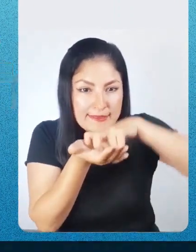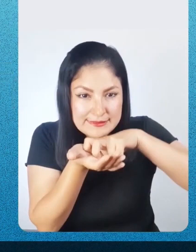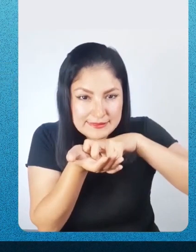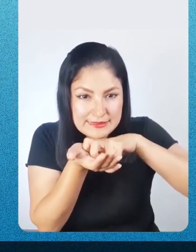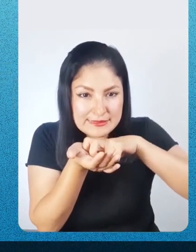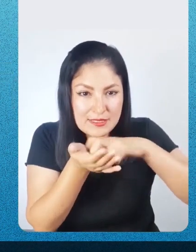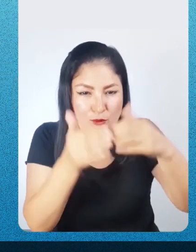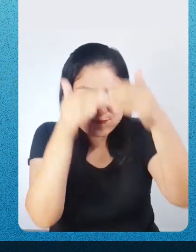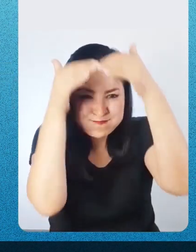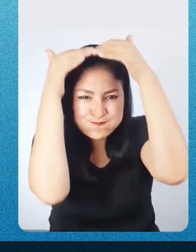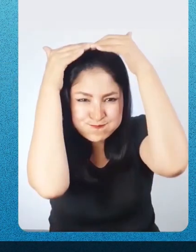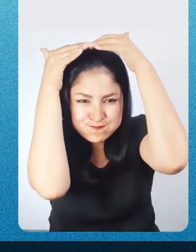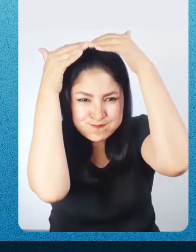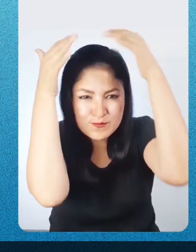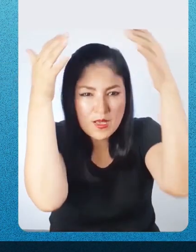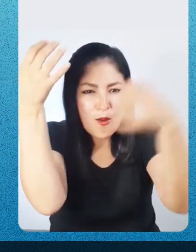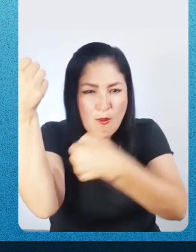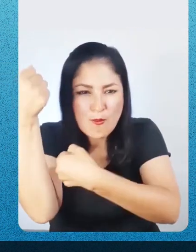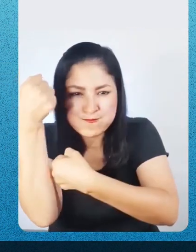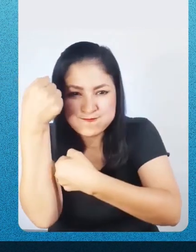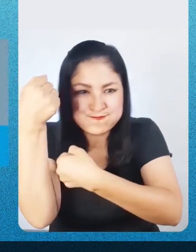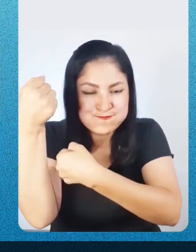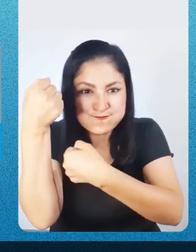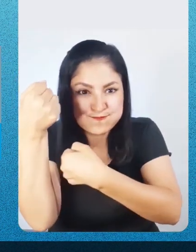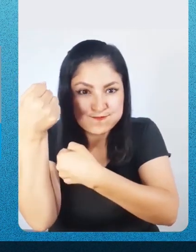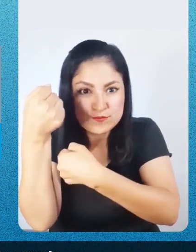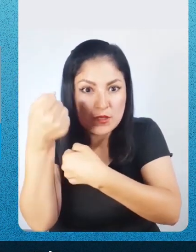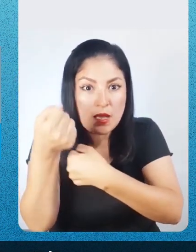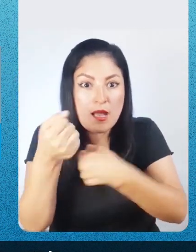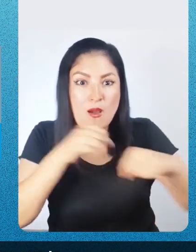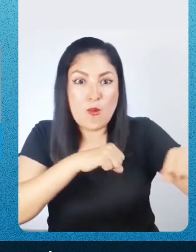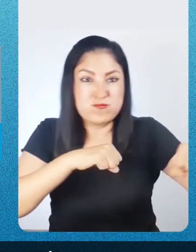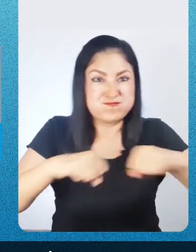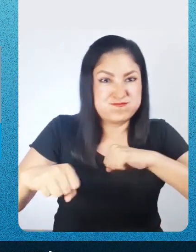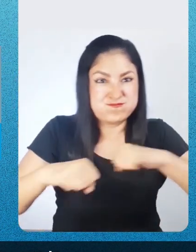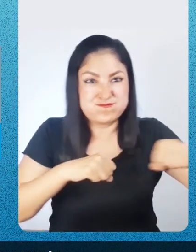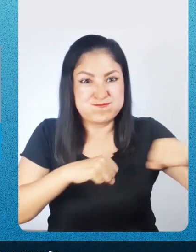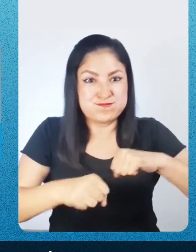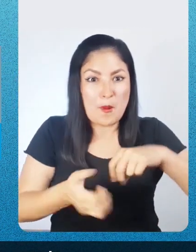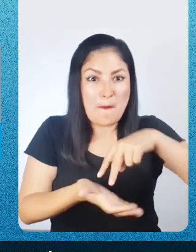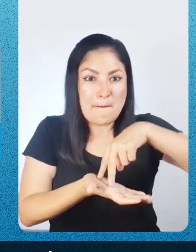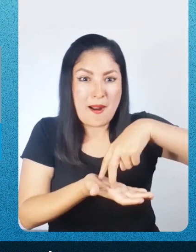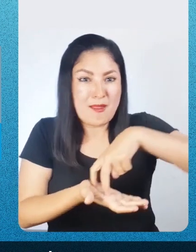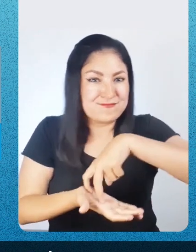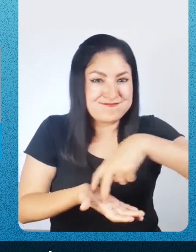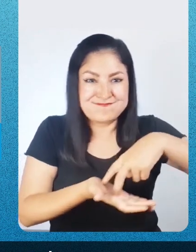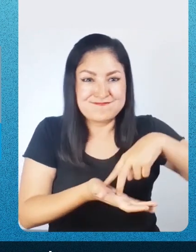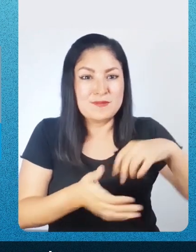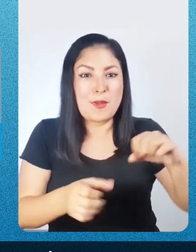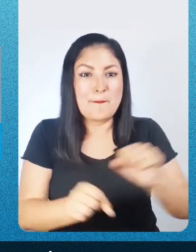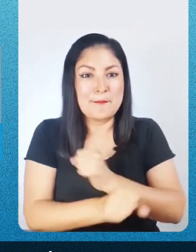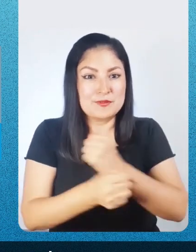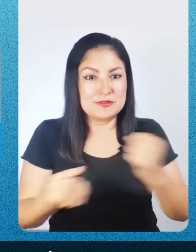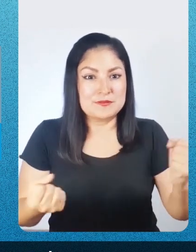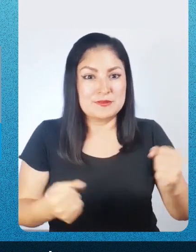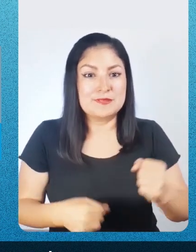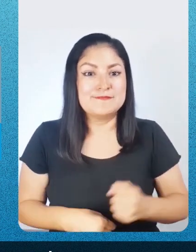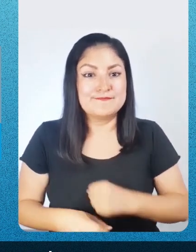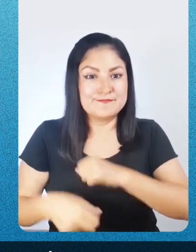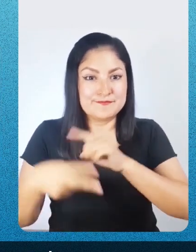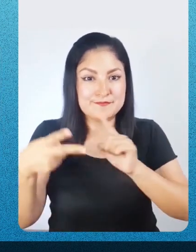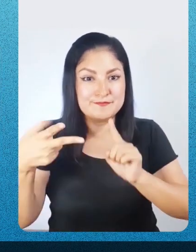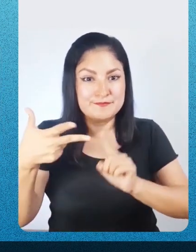Practica agacharte, cubrirte y o sujetarte, para prepararte ante sismos muy fuertes que te impidan estar de pie.